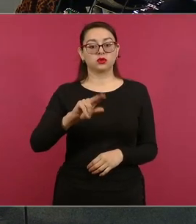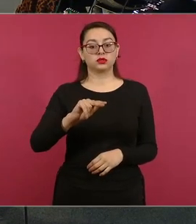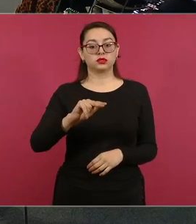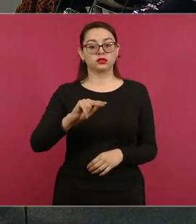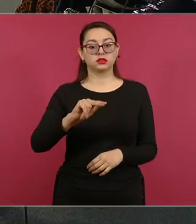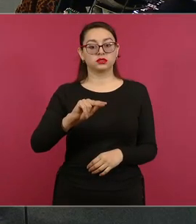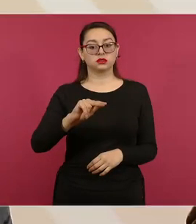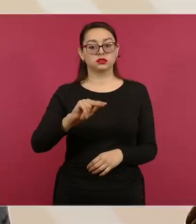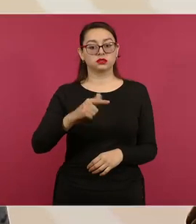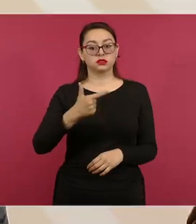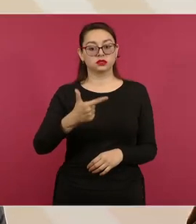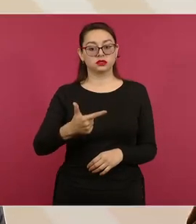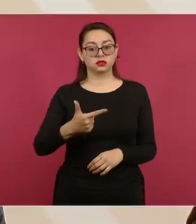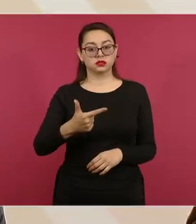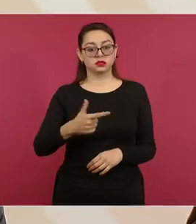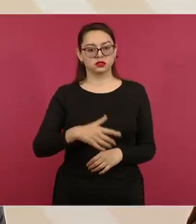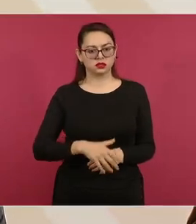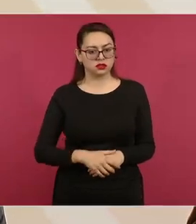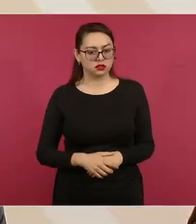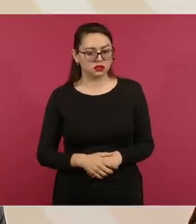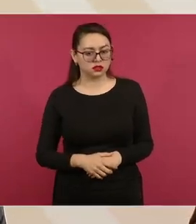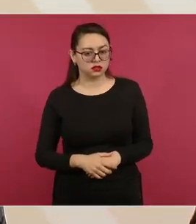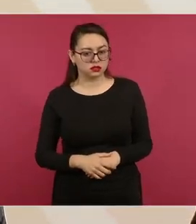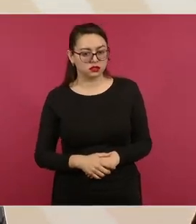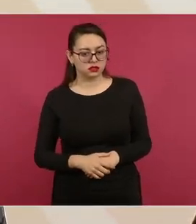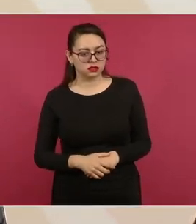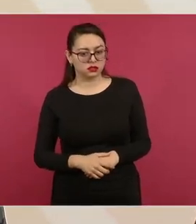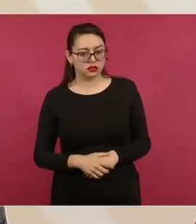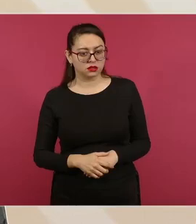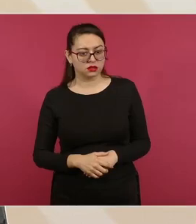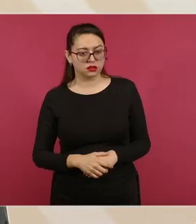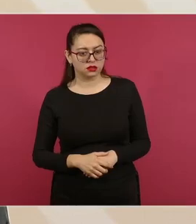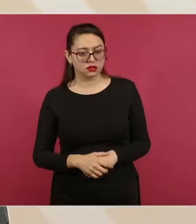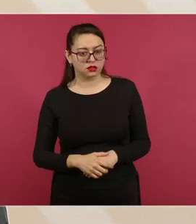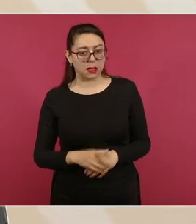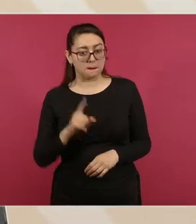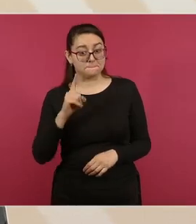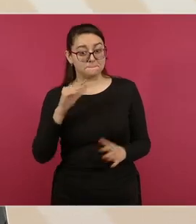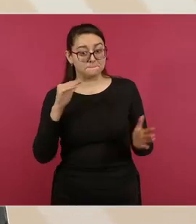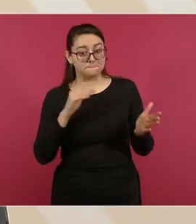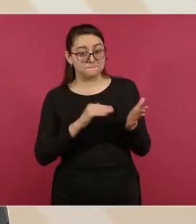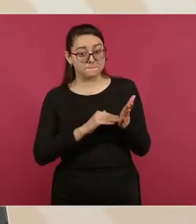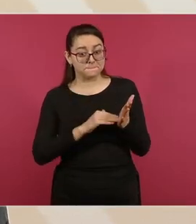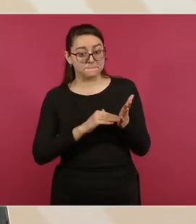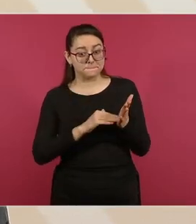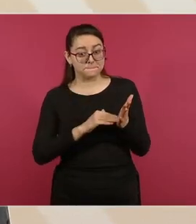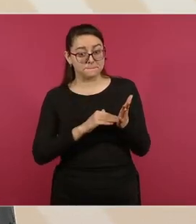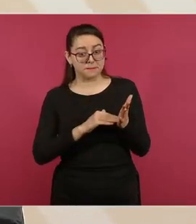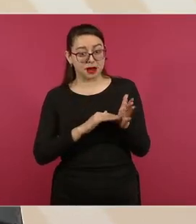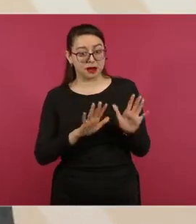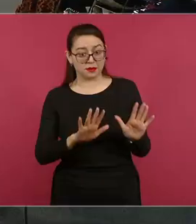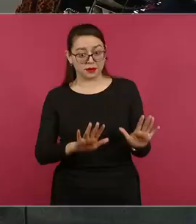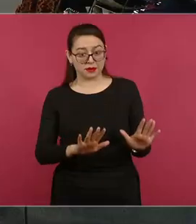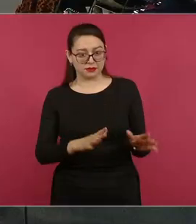Han llegado a Acapulco mil 48 profesionales de la salud de todas las instituciones. A ver,